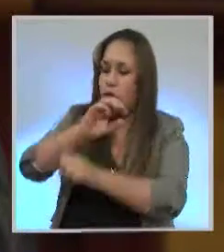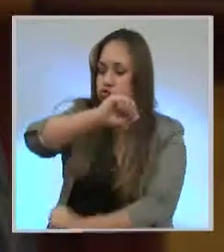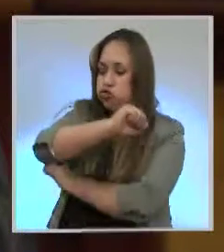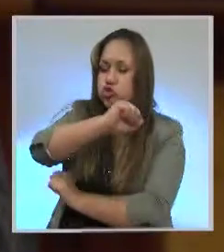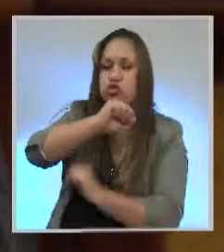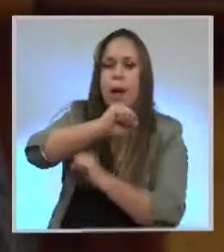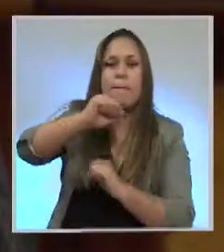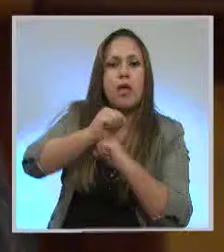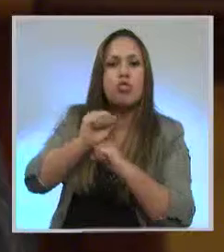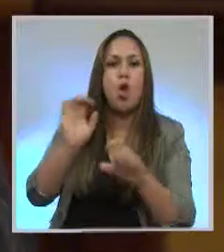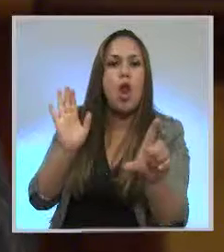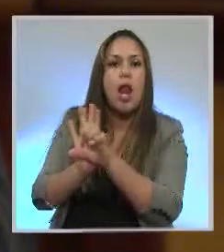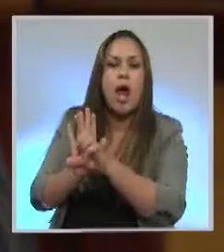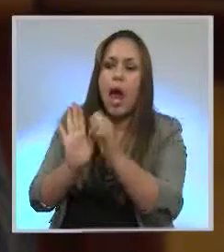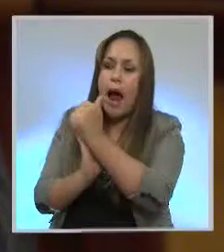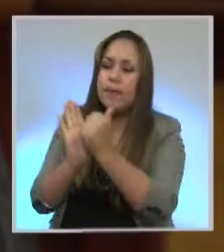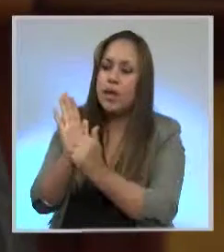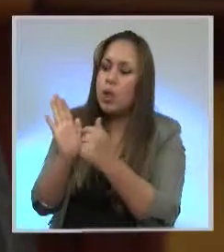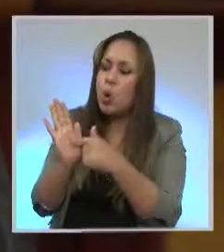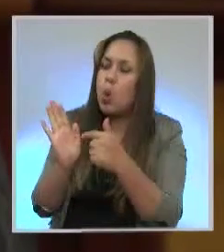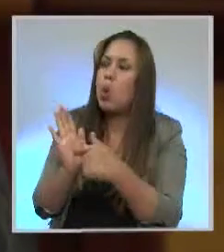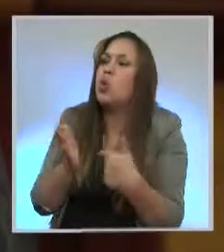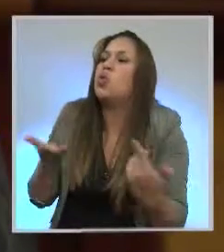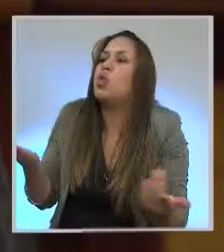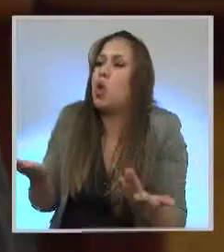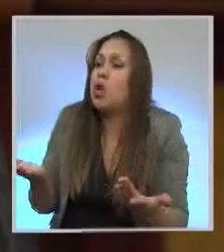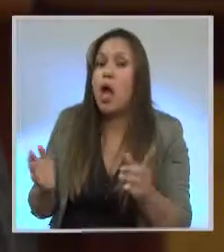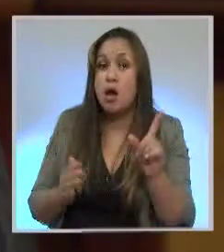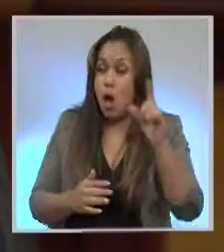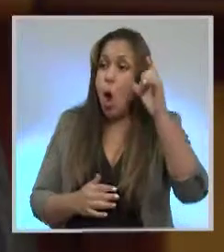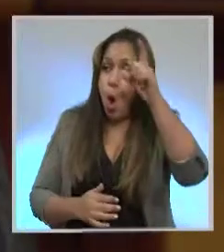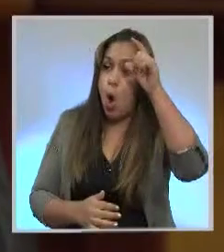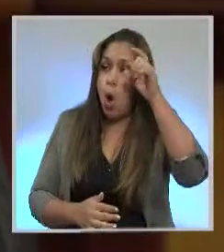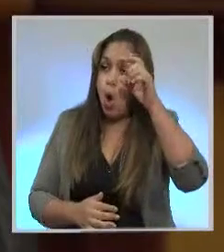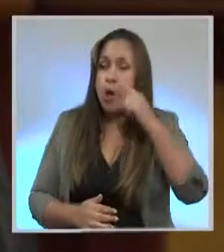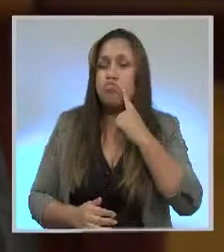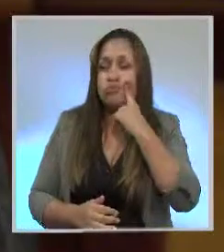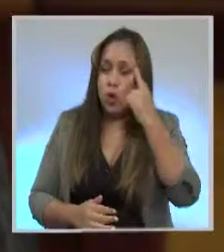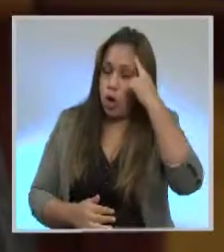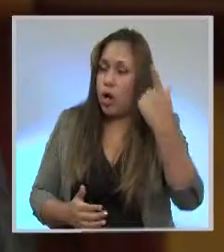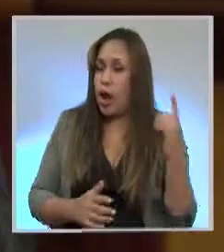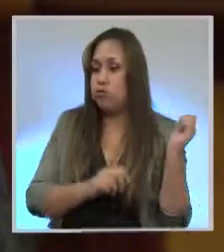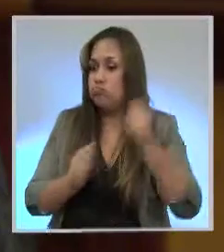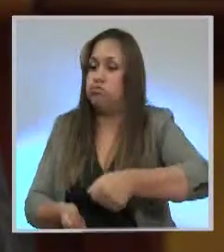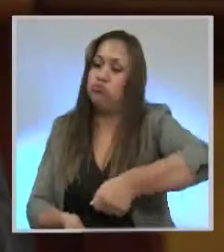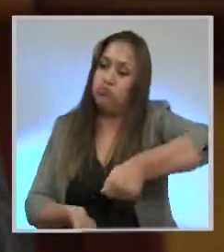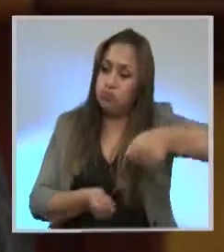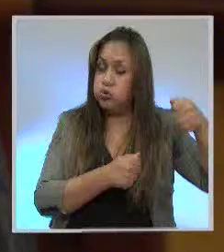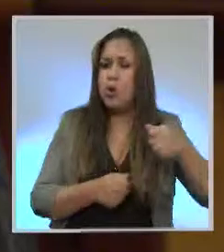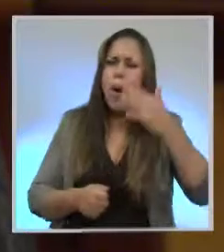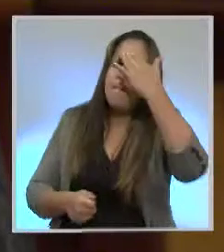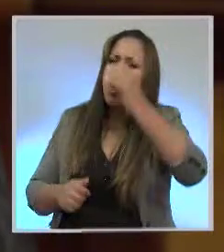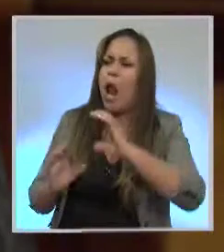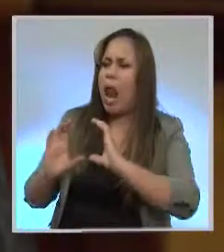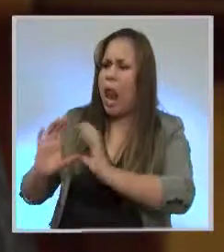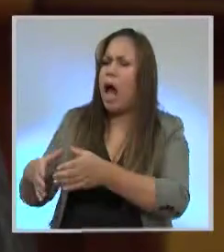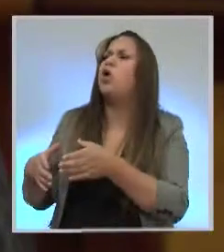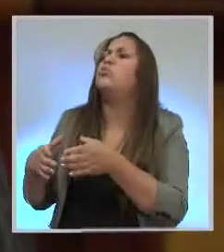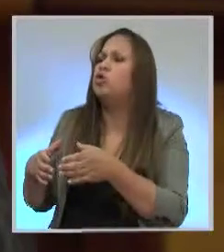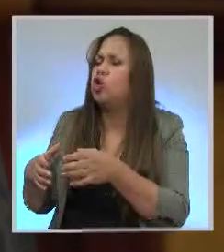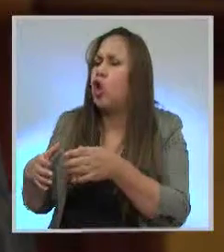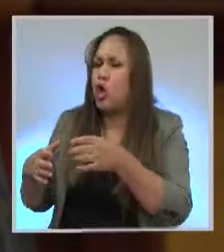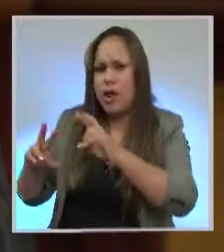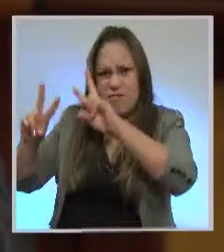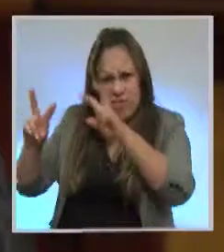retiró los proyectos antes de que los conozca la comisión, ¿por qué la comisión del régimen económico se reunió